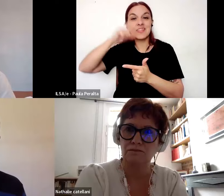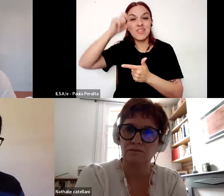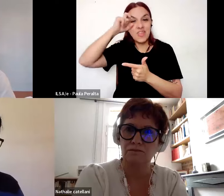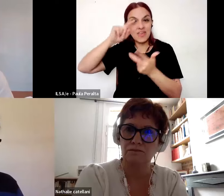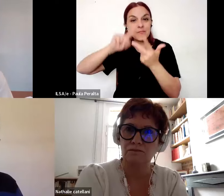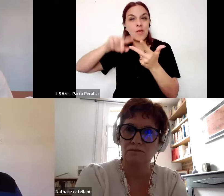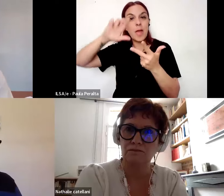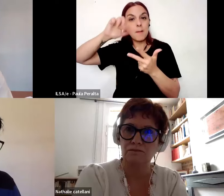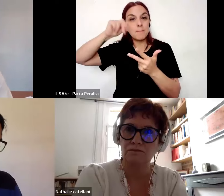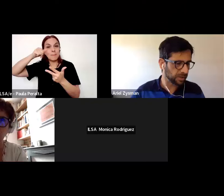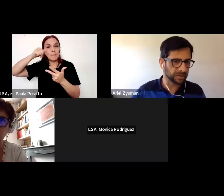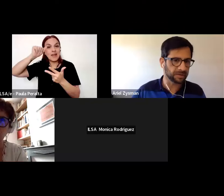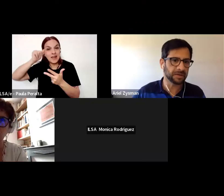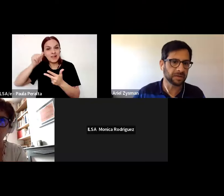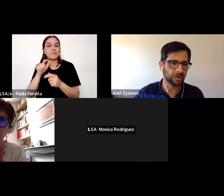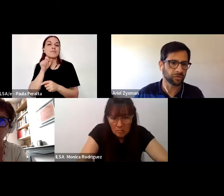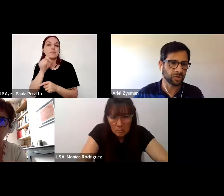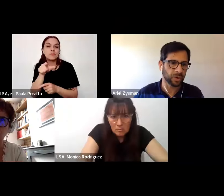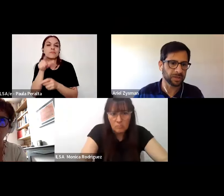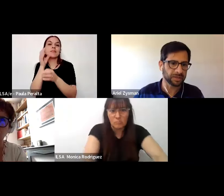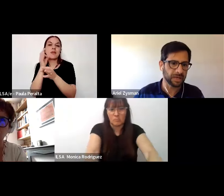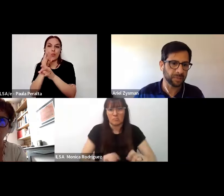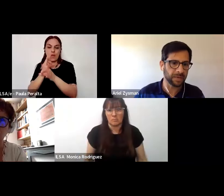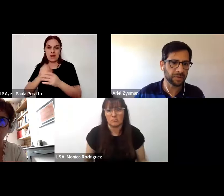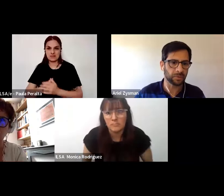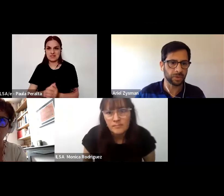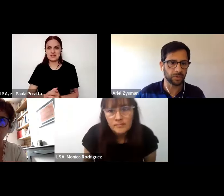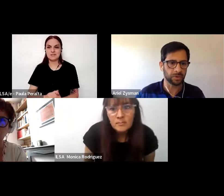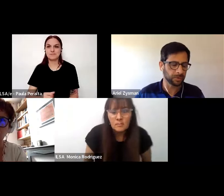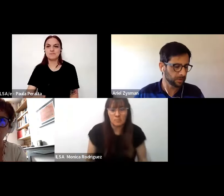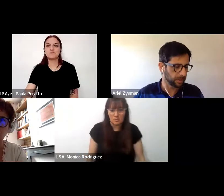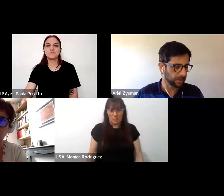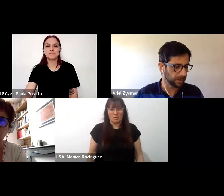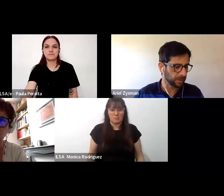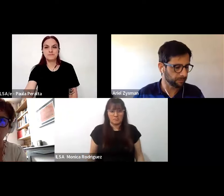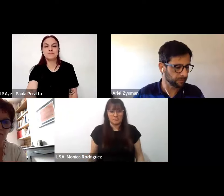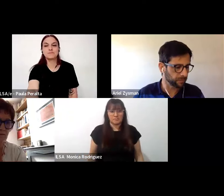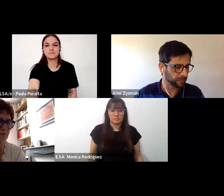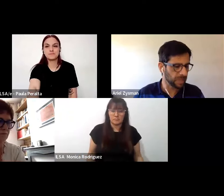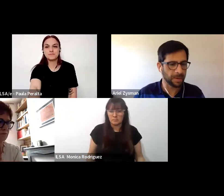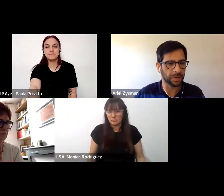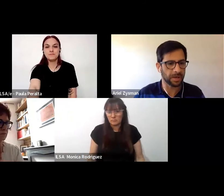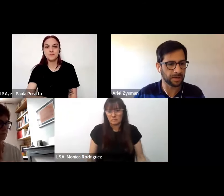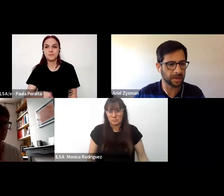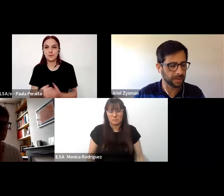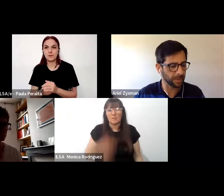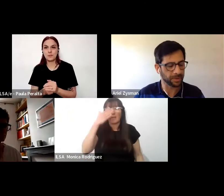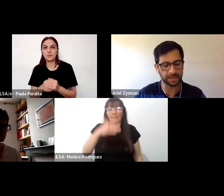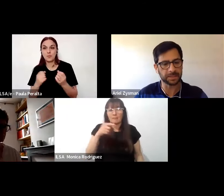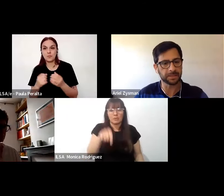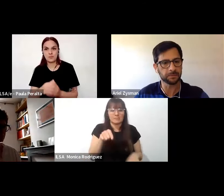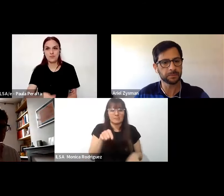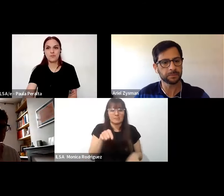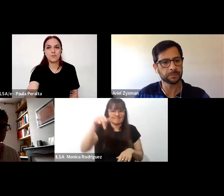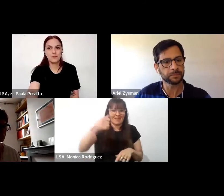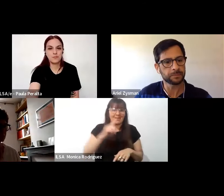si querés Daniel por ahí continuar que tenías la palabra y luego le damos la palabra